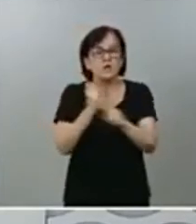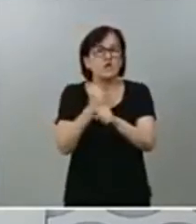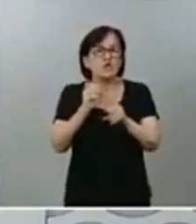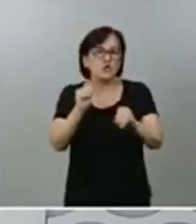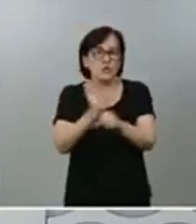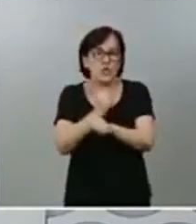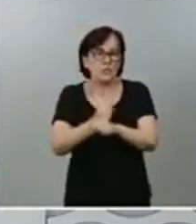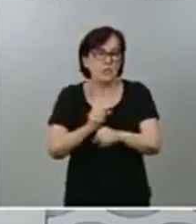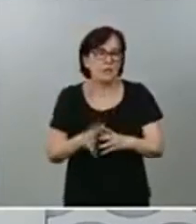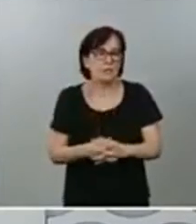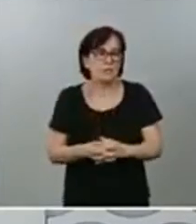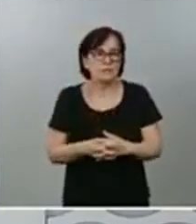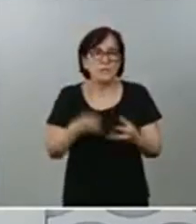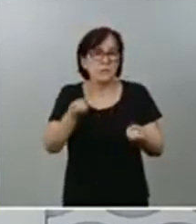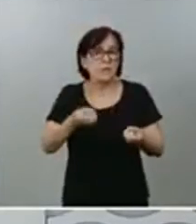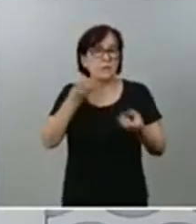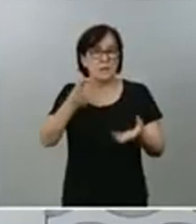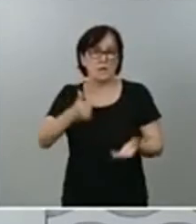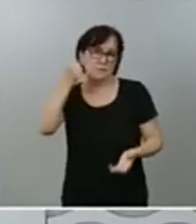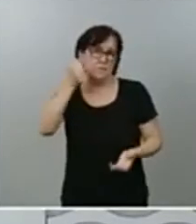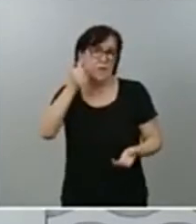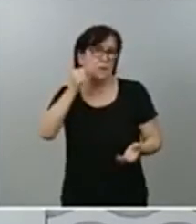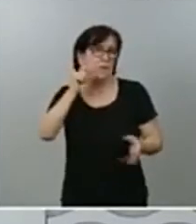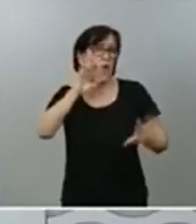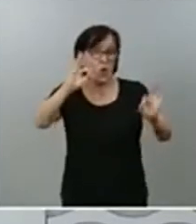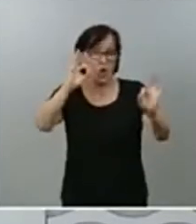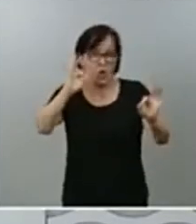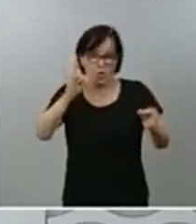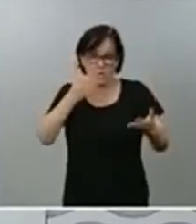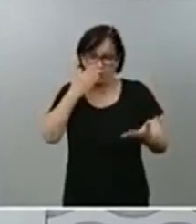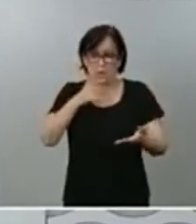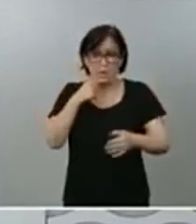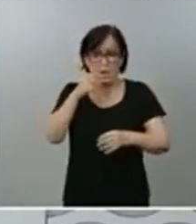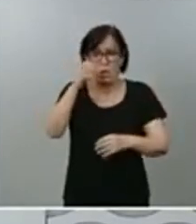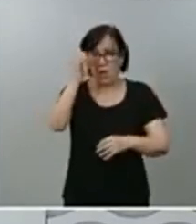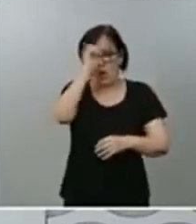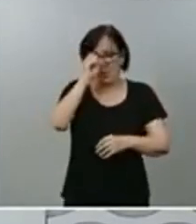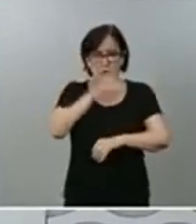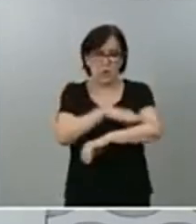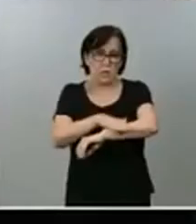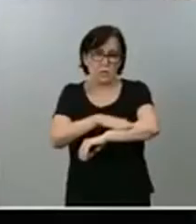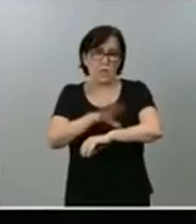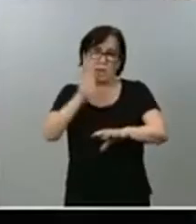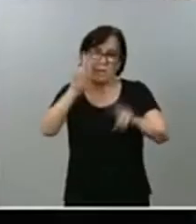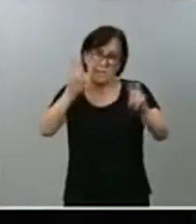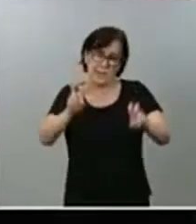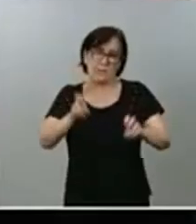la expresión es bastante obvia de lo que opina el Gobierno en relación con esta cuestión.